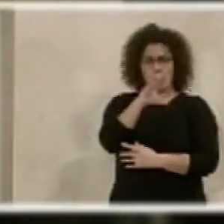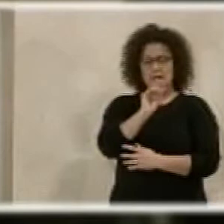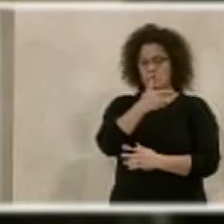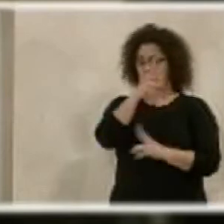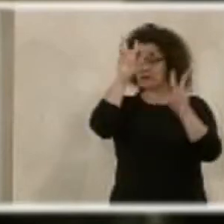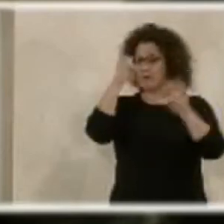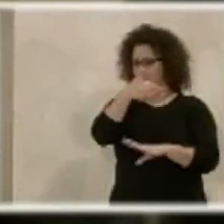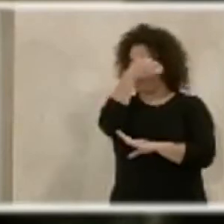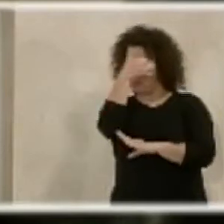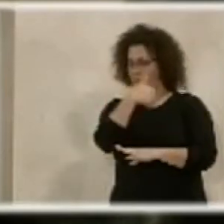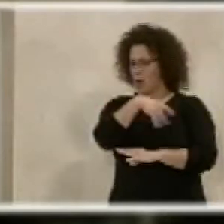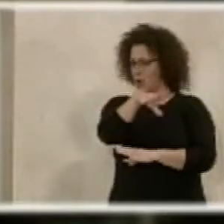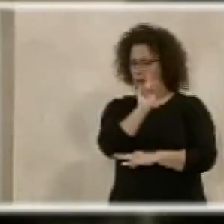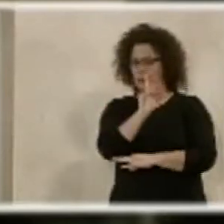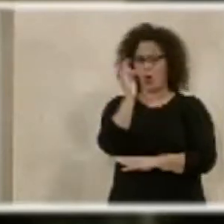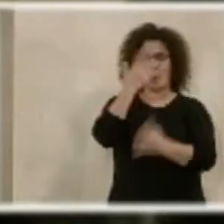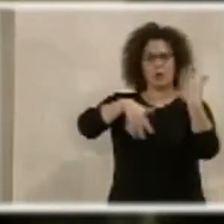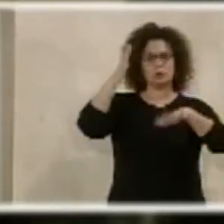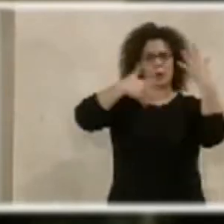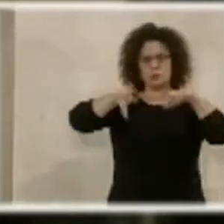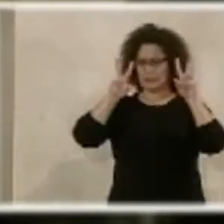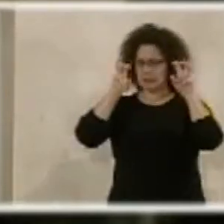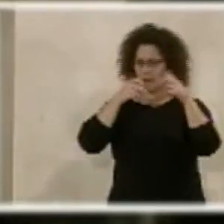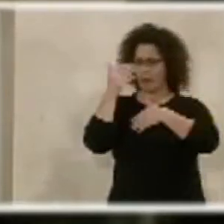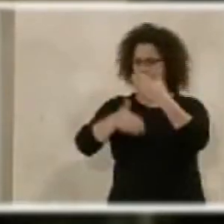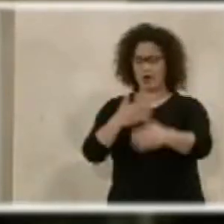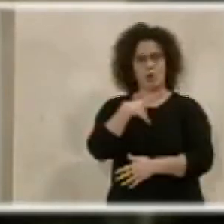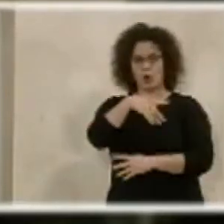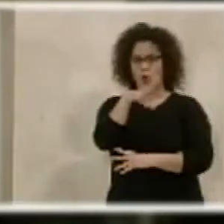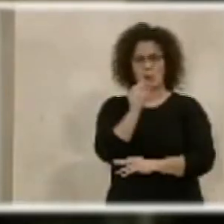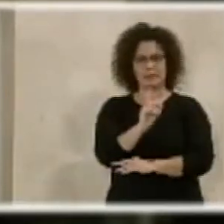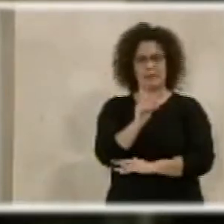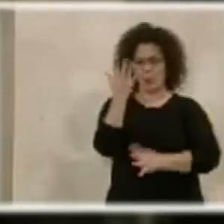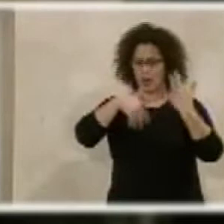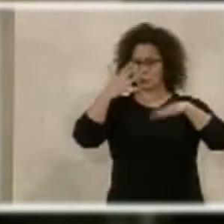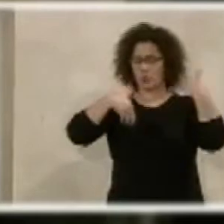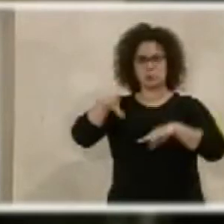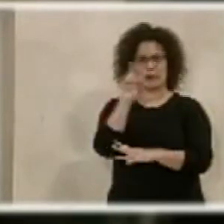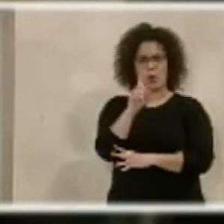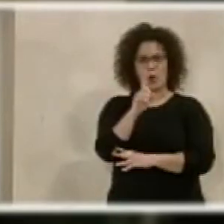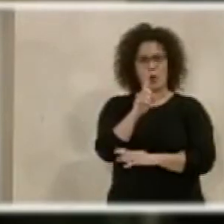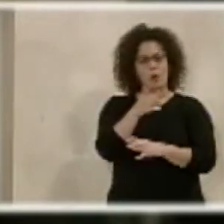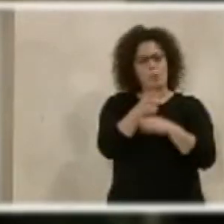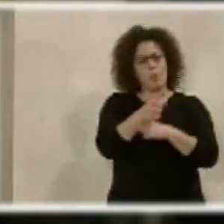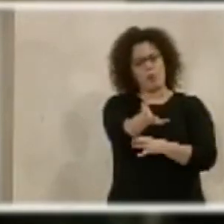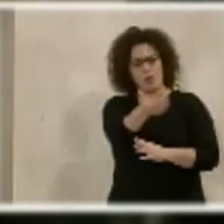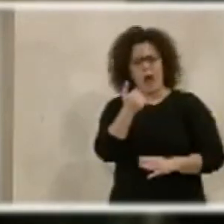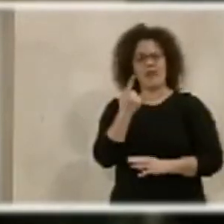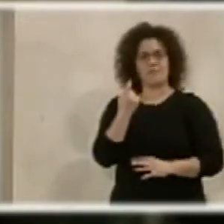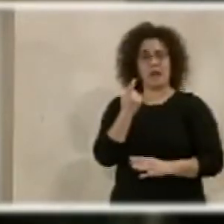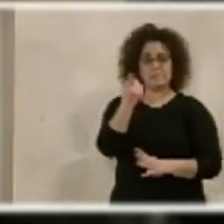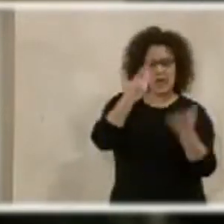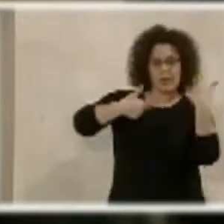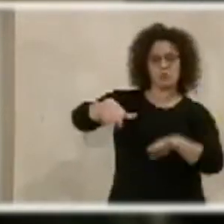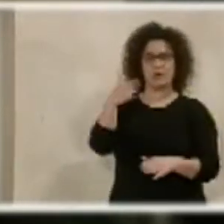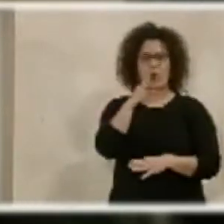lado o cómo se puede marear la perdiz. No se marea la perdiz cuando se os requiere y cuando se os necesita.